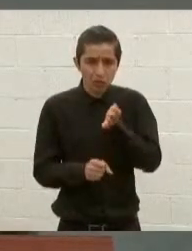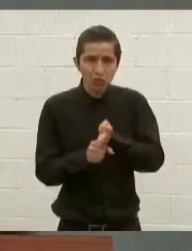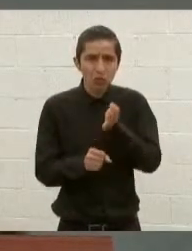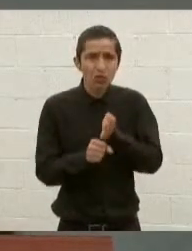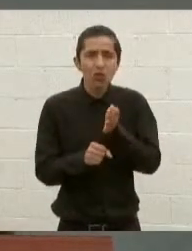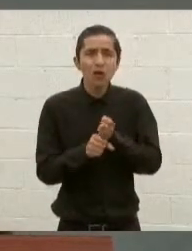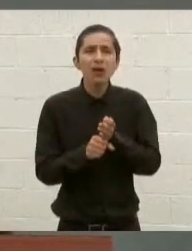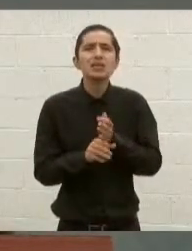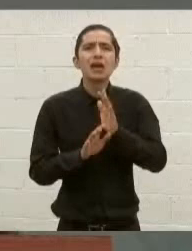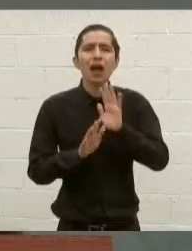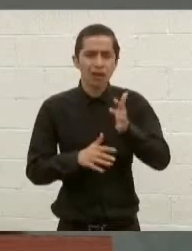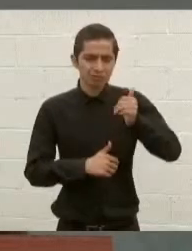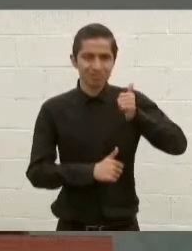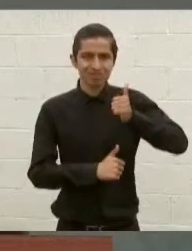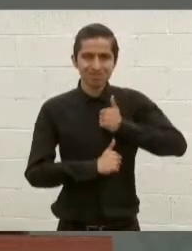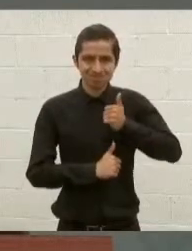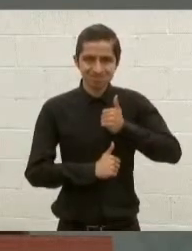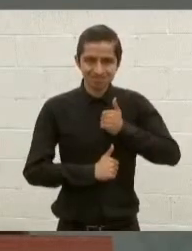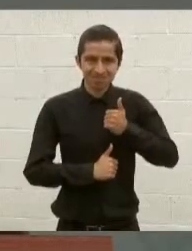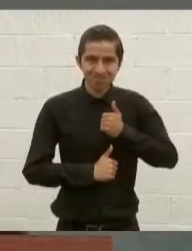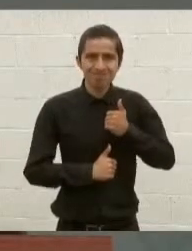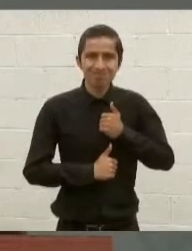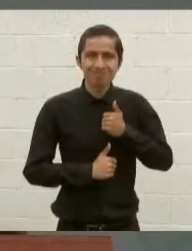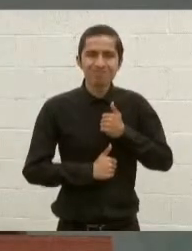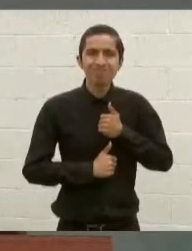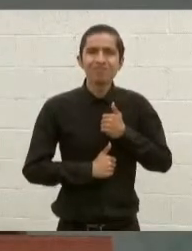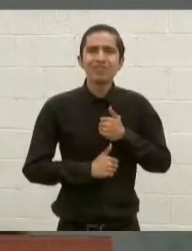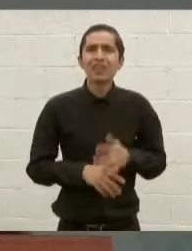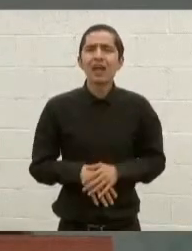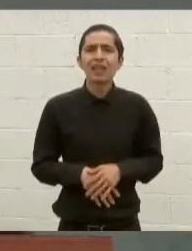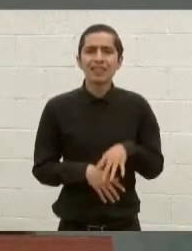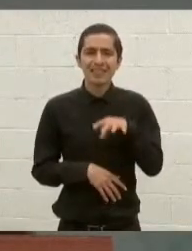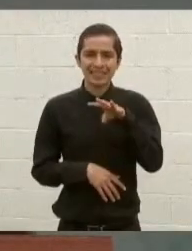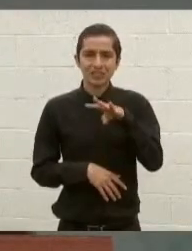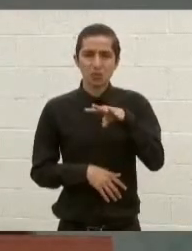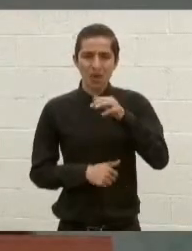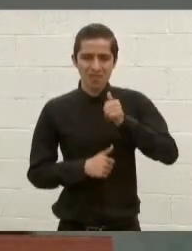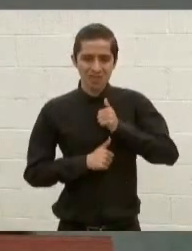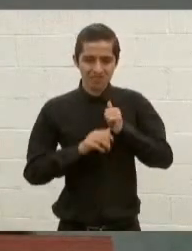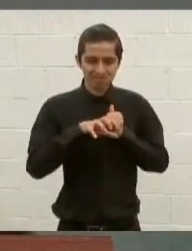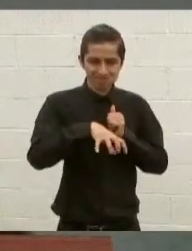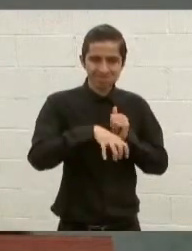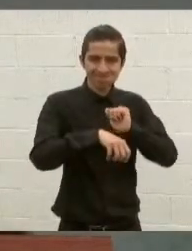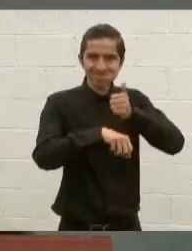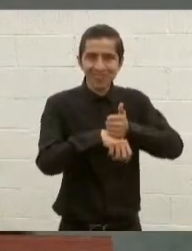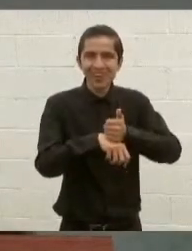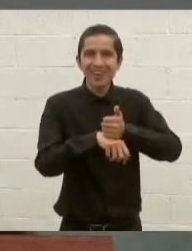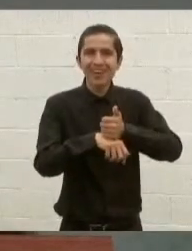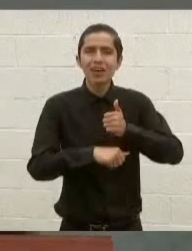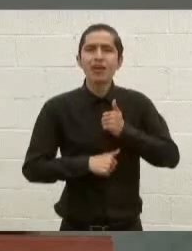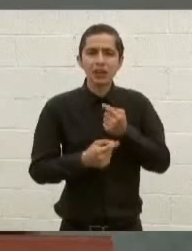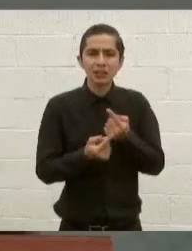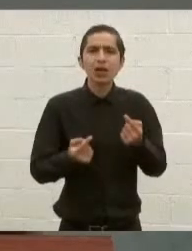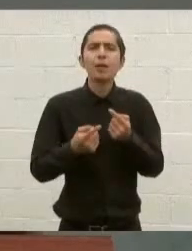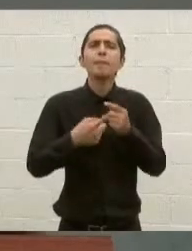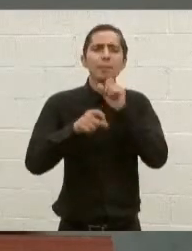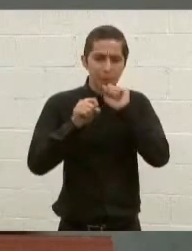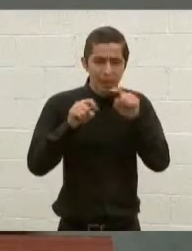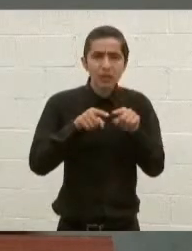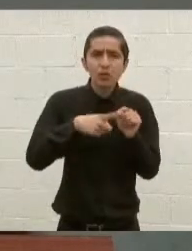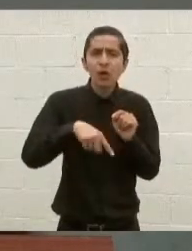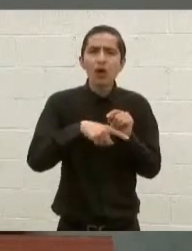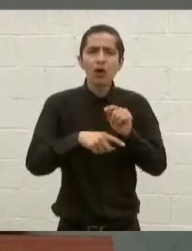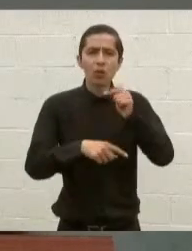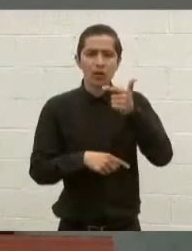personal militar del 19 Batallón de Infantería, en apoyo a la Guardia Nacional,